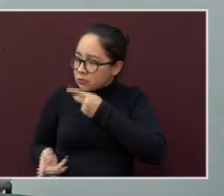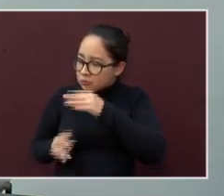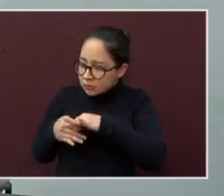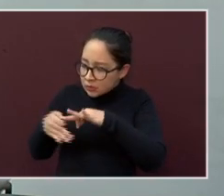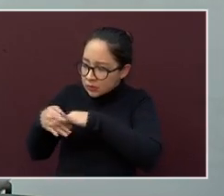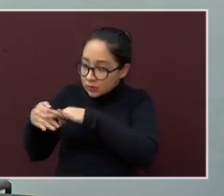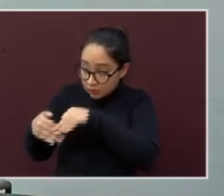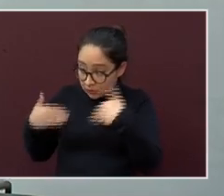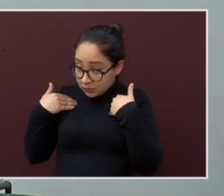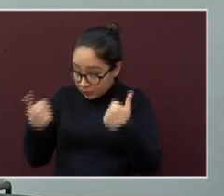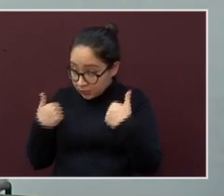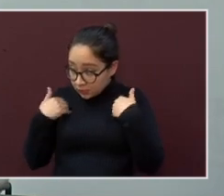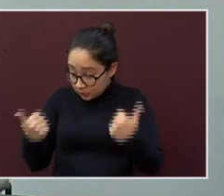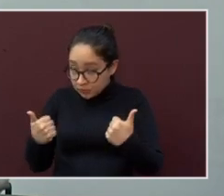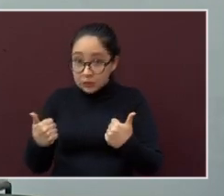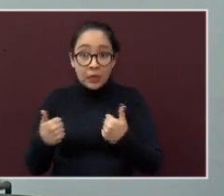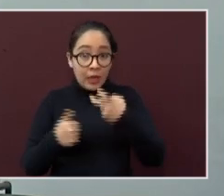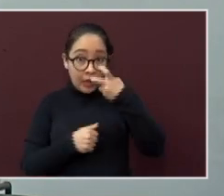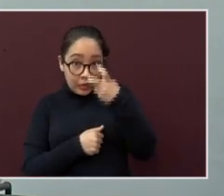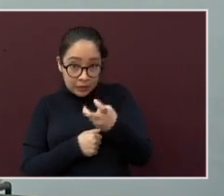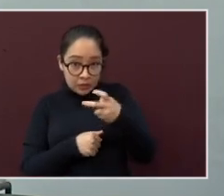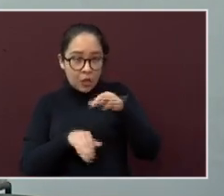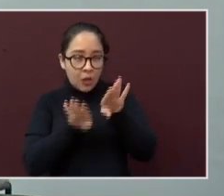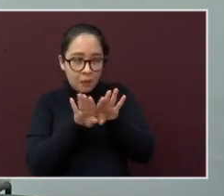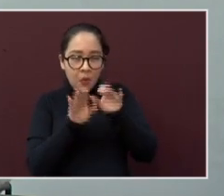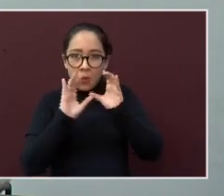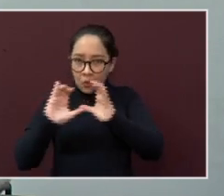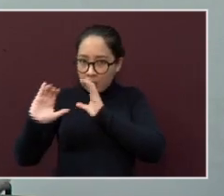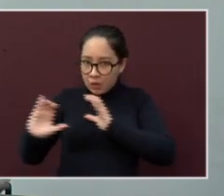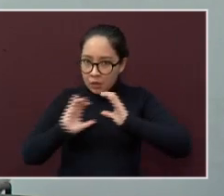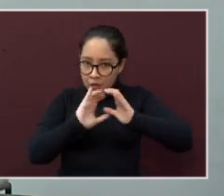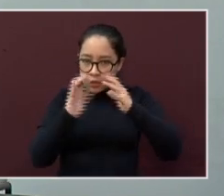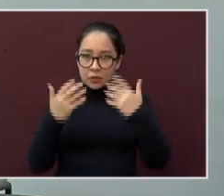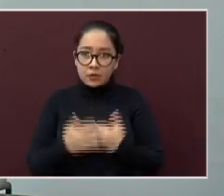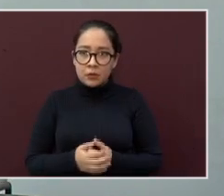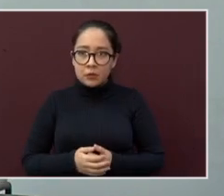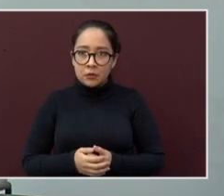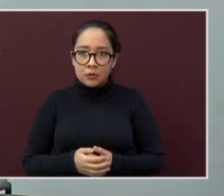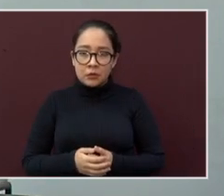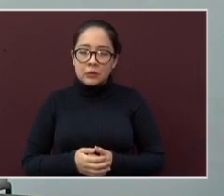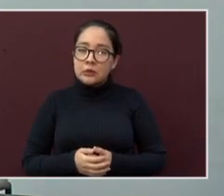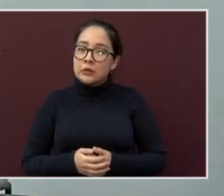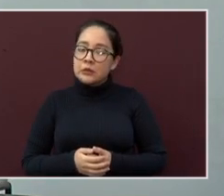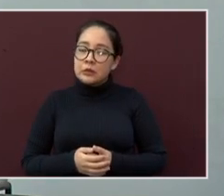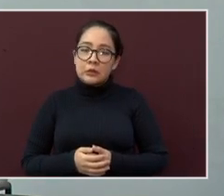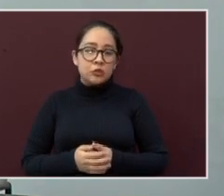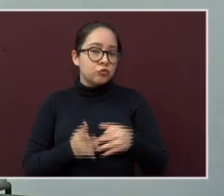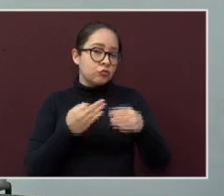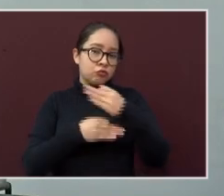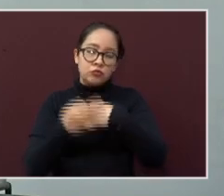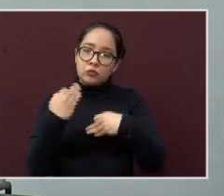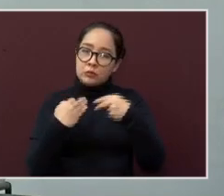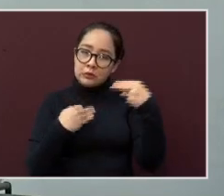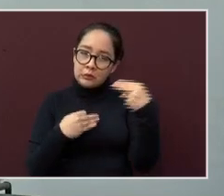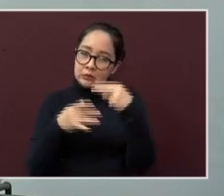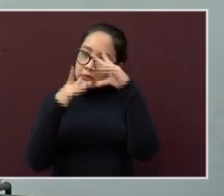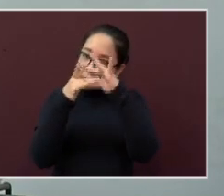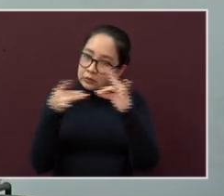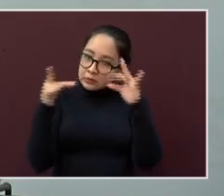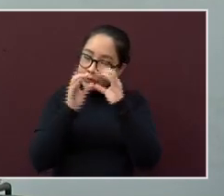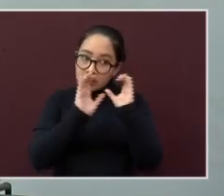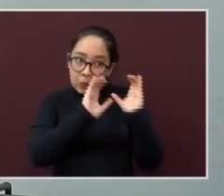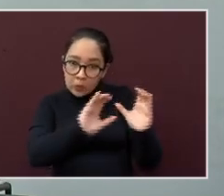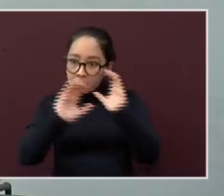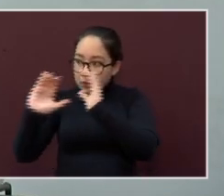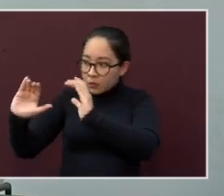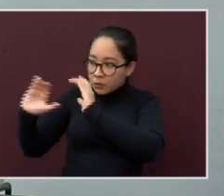comprendido exactamente cómo deben cuidarse. Todo, todo va de la mano. Hay que cuidarnos